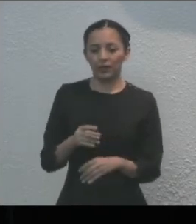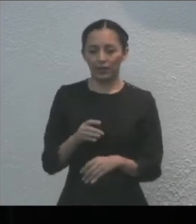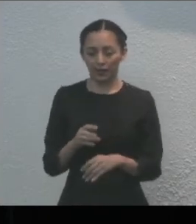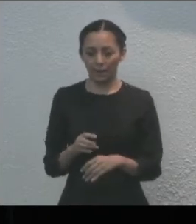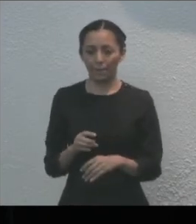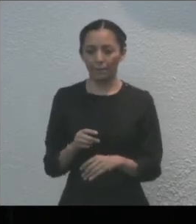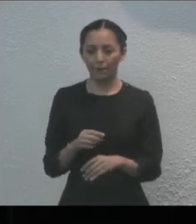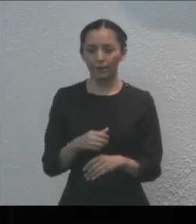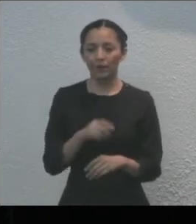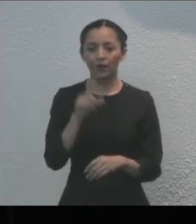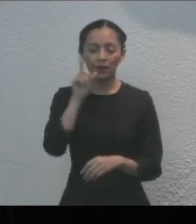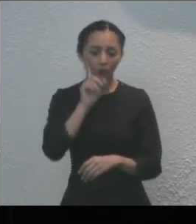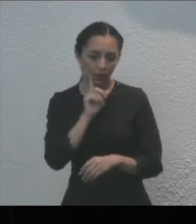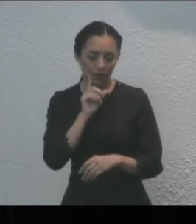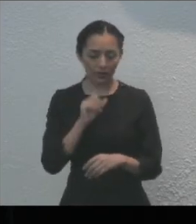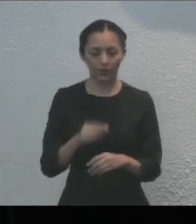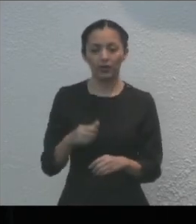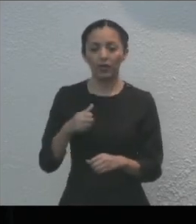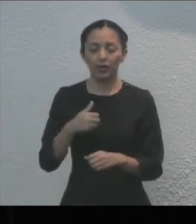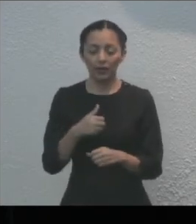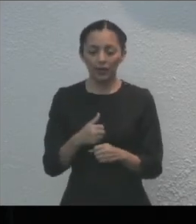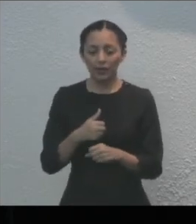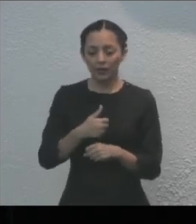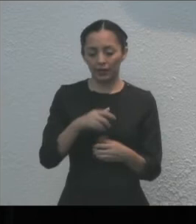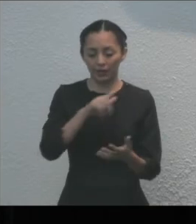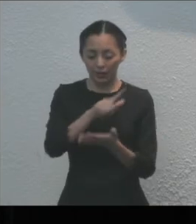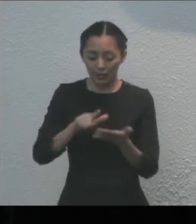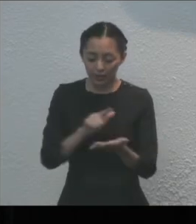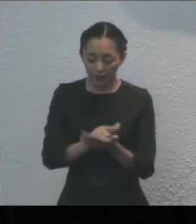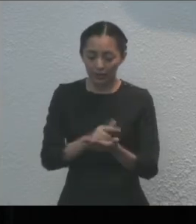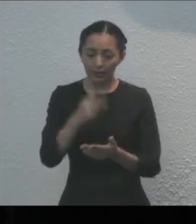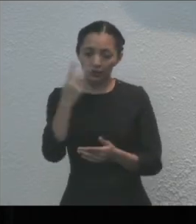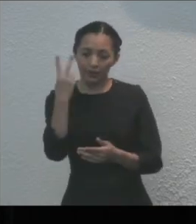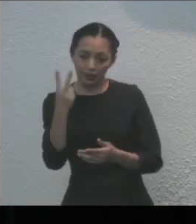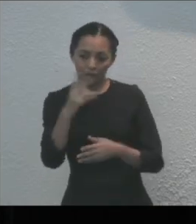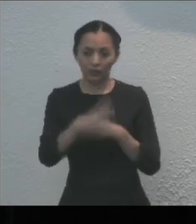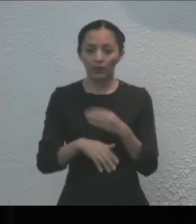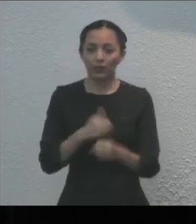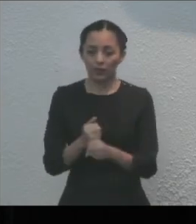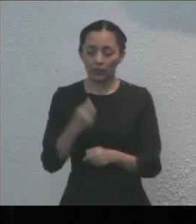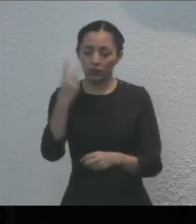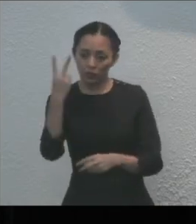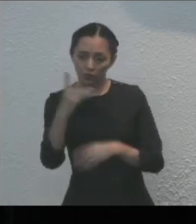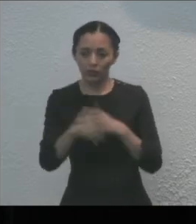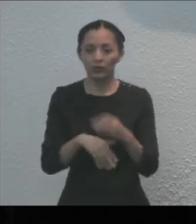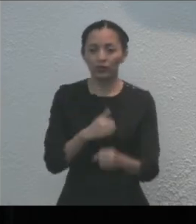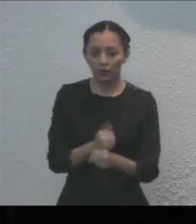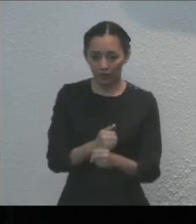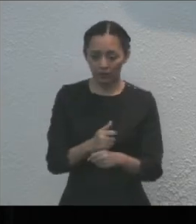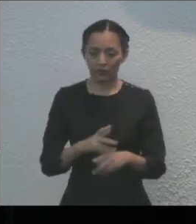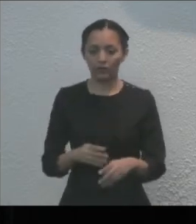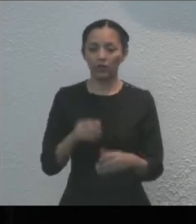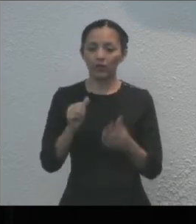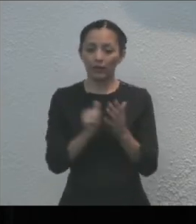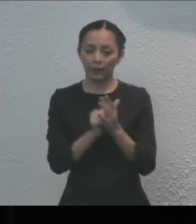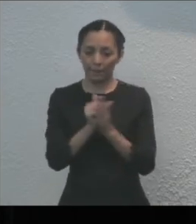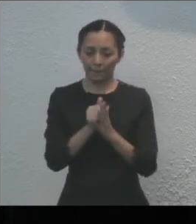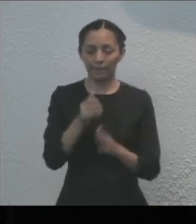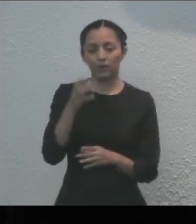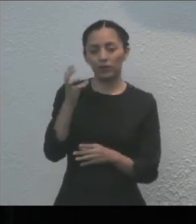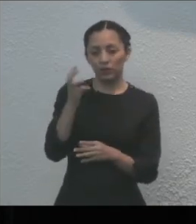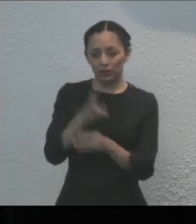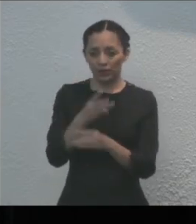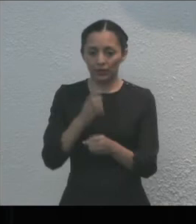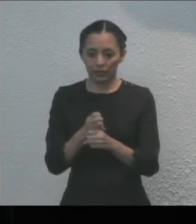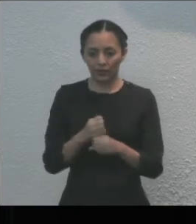dos años. Artículo tercero. El reconocimiento se otorgará a la mujer que, teniendo la calidad de quintanarroense, se distinga